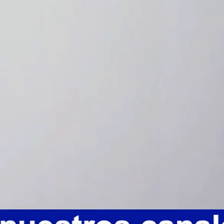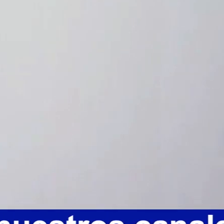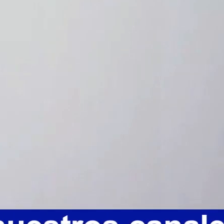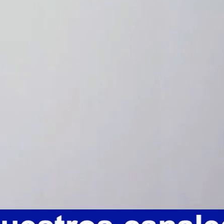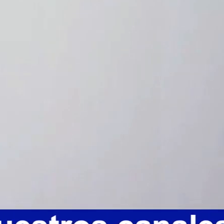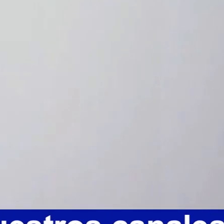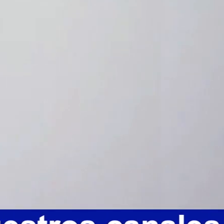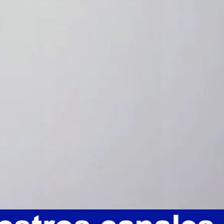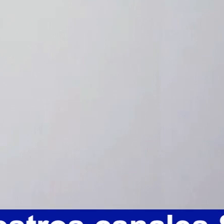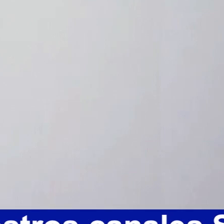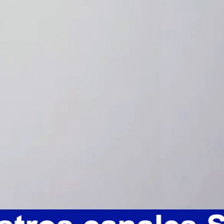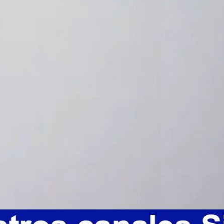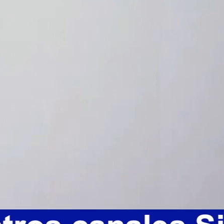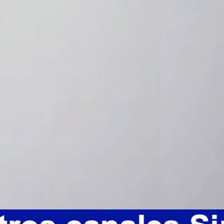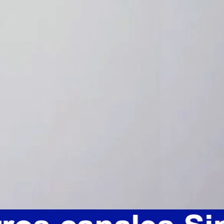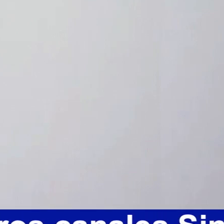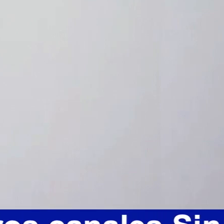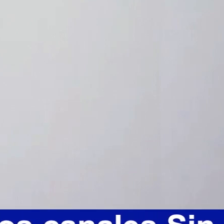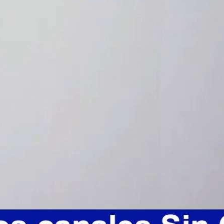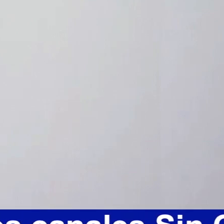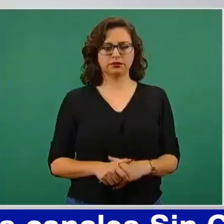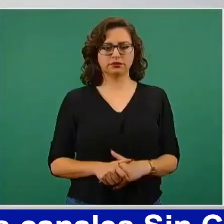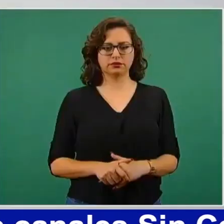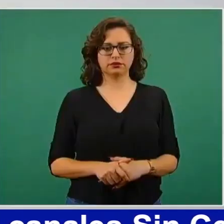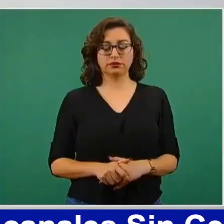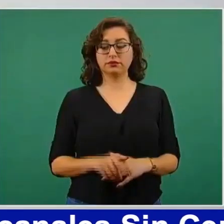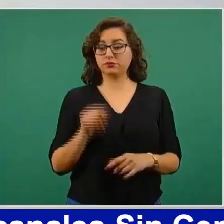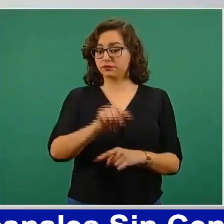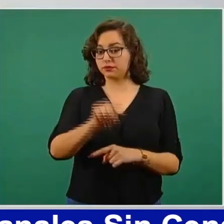yo creo que el primer lugar debe ser la Lupita.